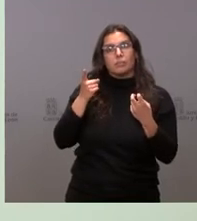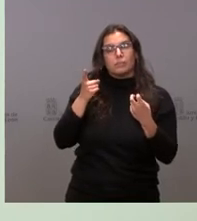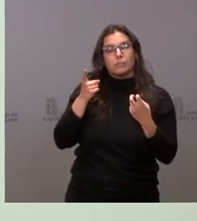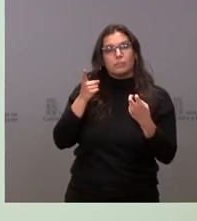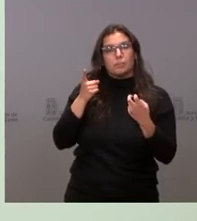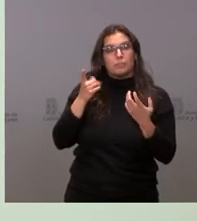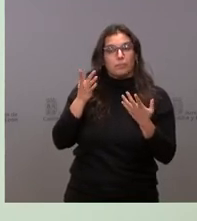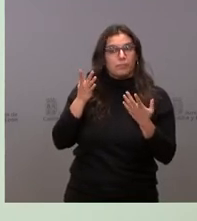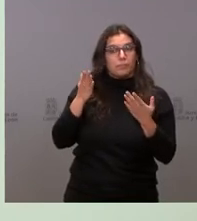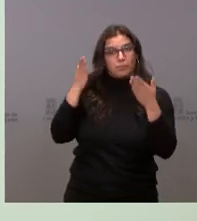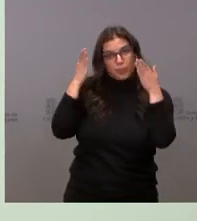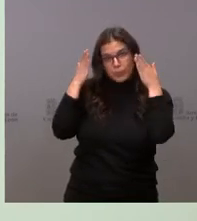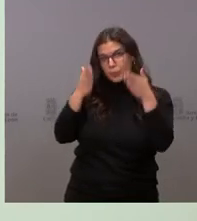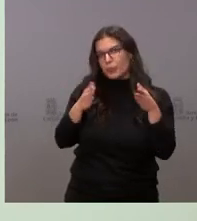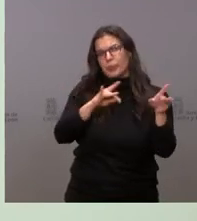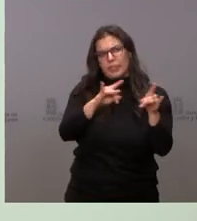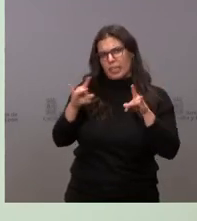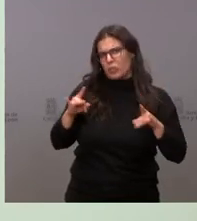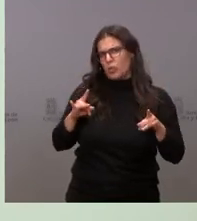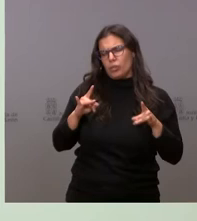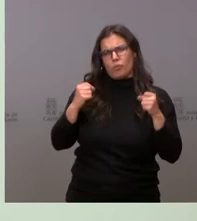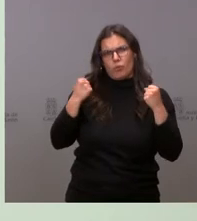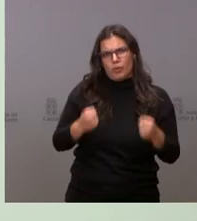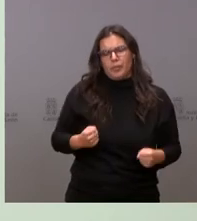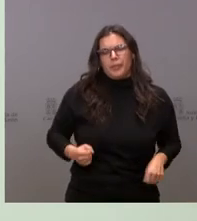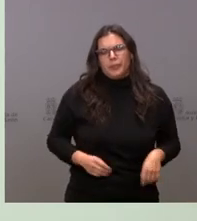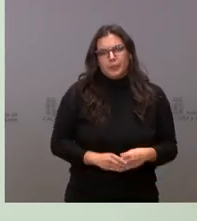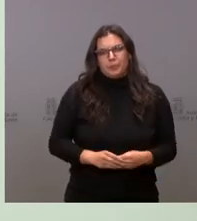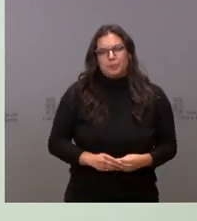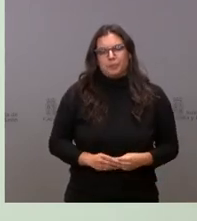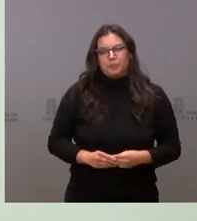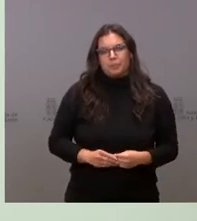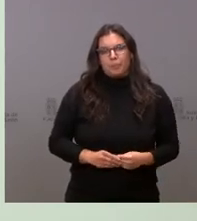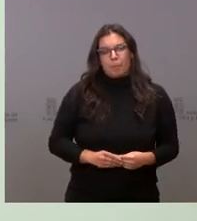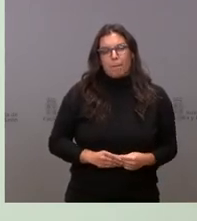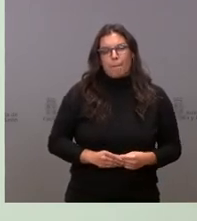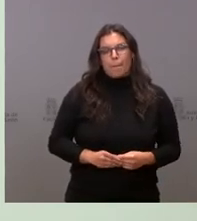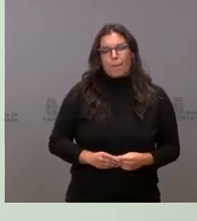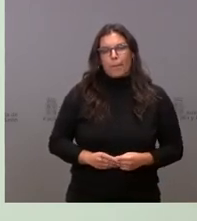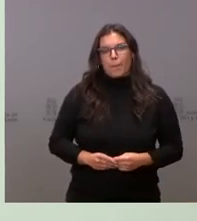con todo el territorio. respecto del apoyo